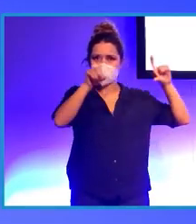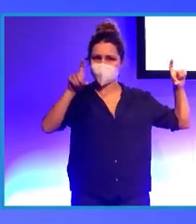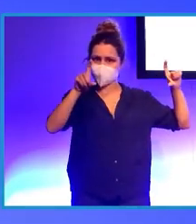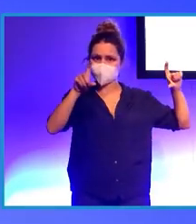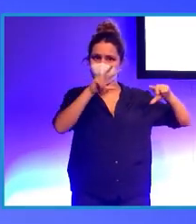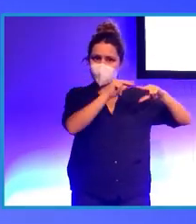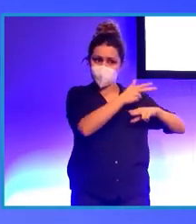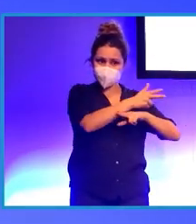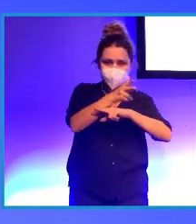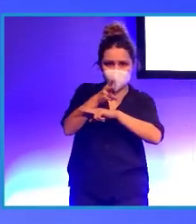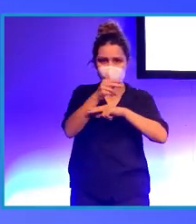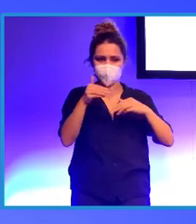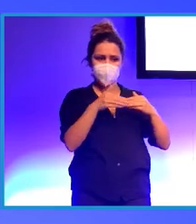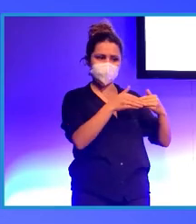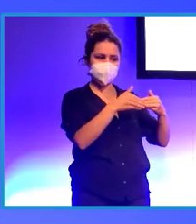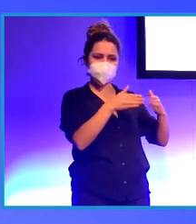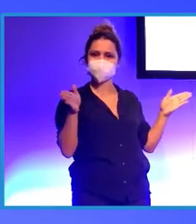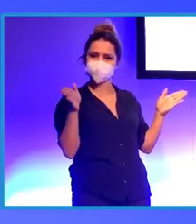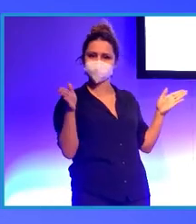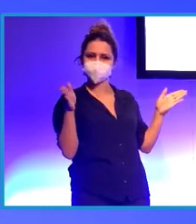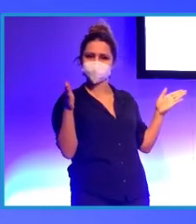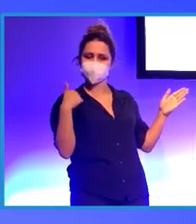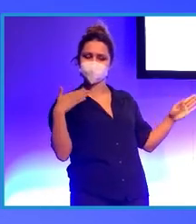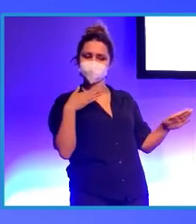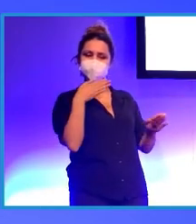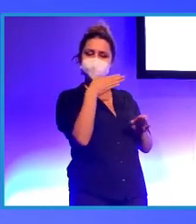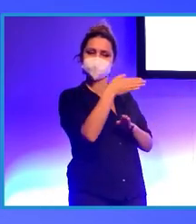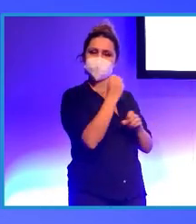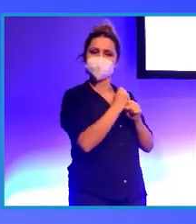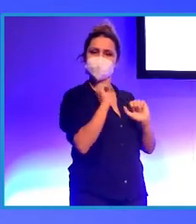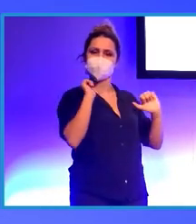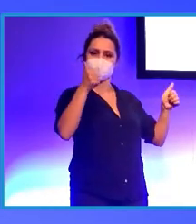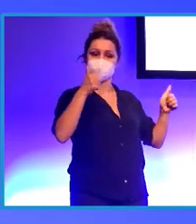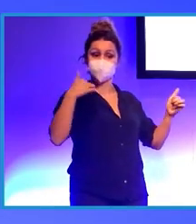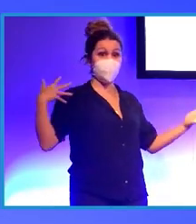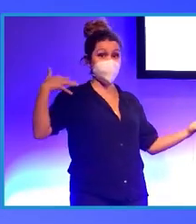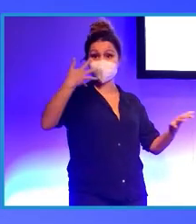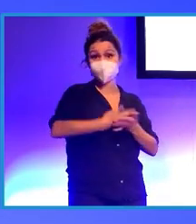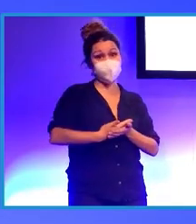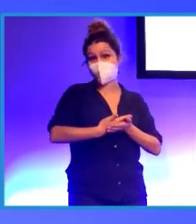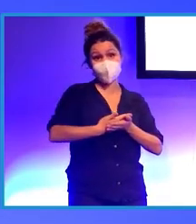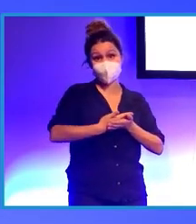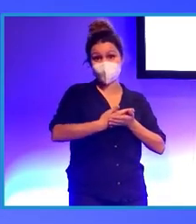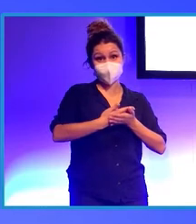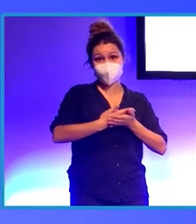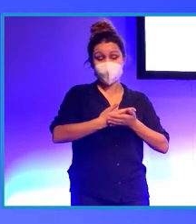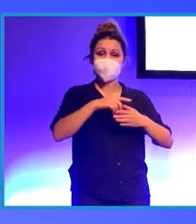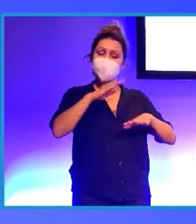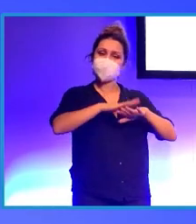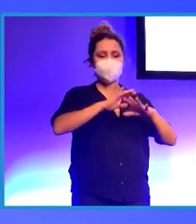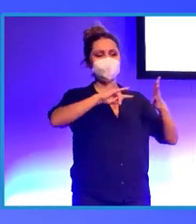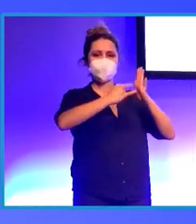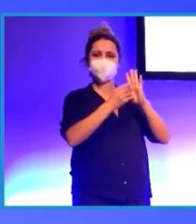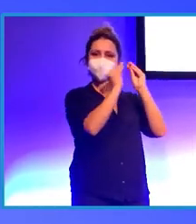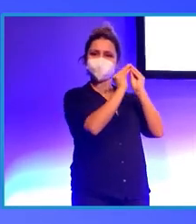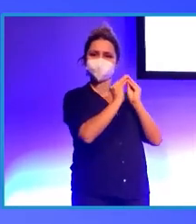y hasta ahora estoy con ellos manejando esta magnífica maravilla. Que